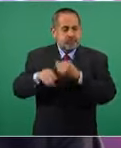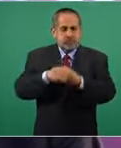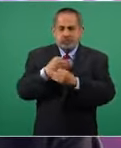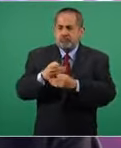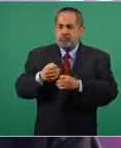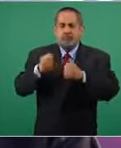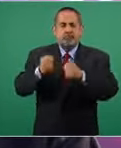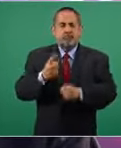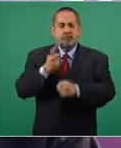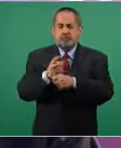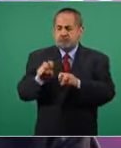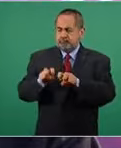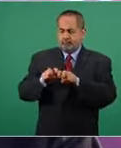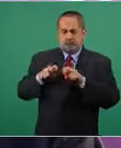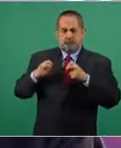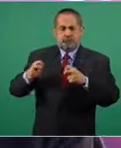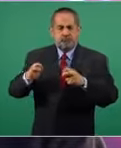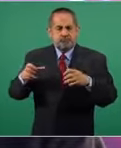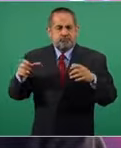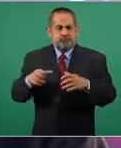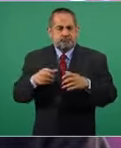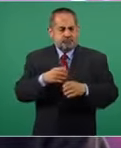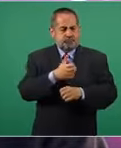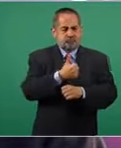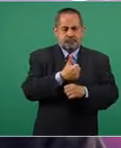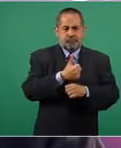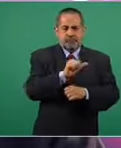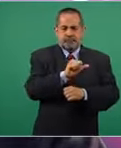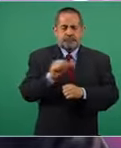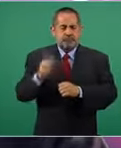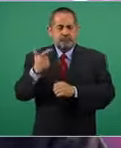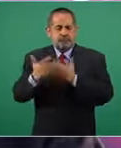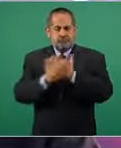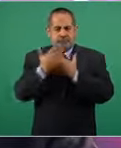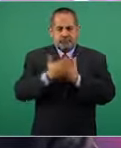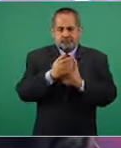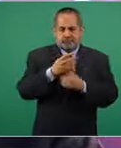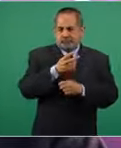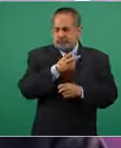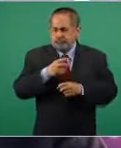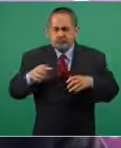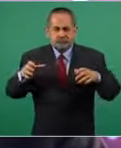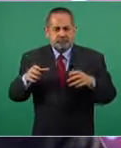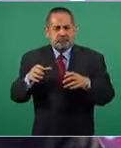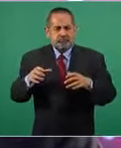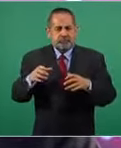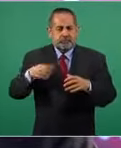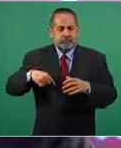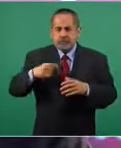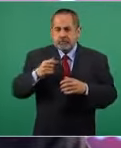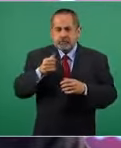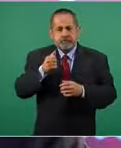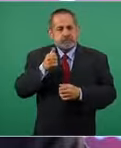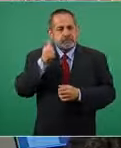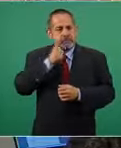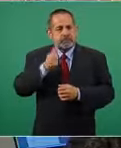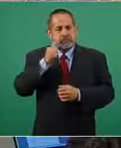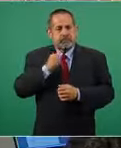gabinete de seguridad, de seis a siete de la mañana, porque nosotros recibimos